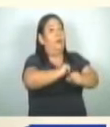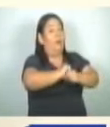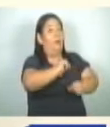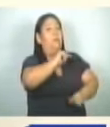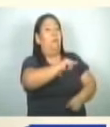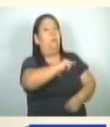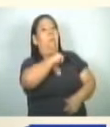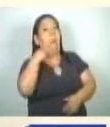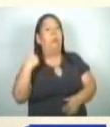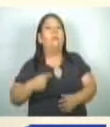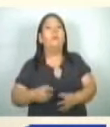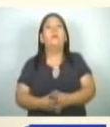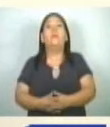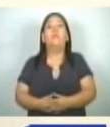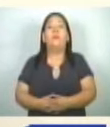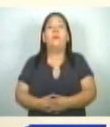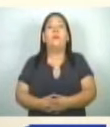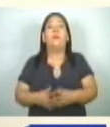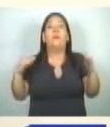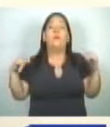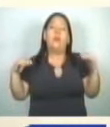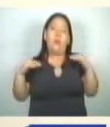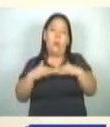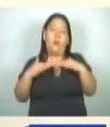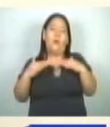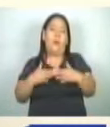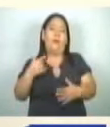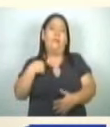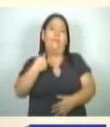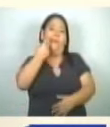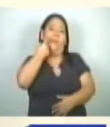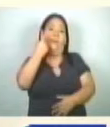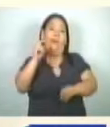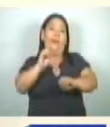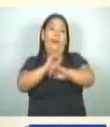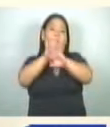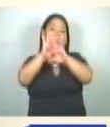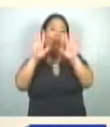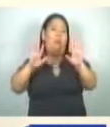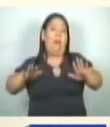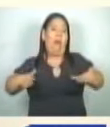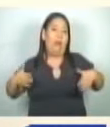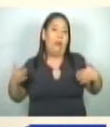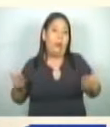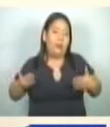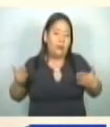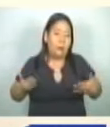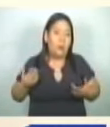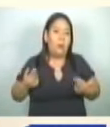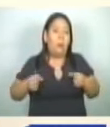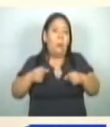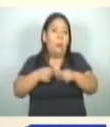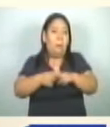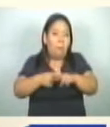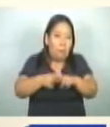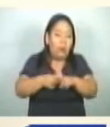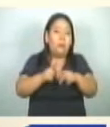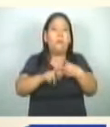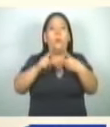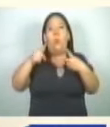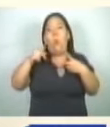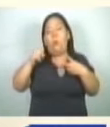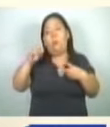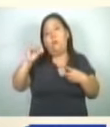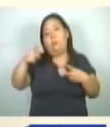mujeres. También evidencia que los medios utilizados han sido principalmente armas de fuego y